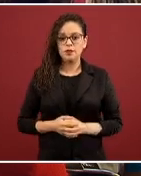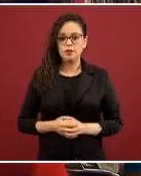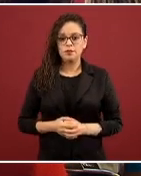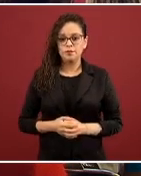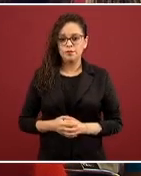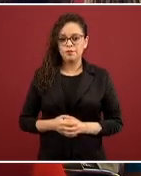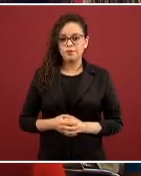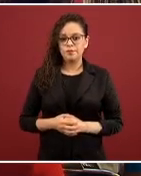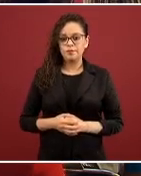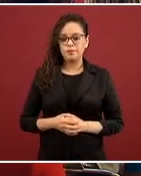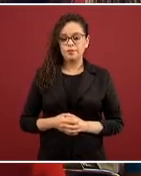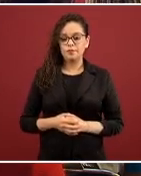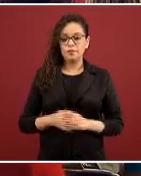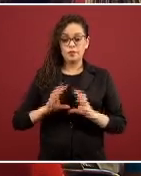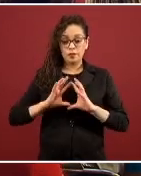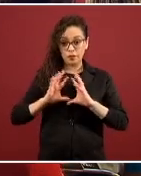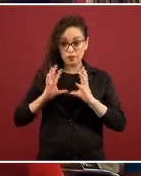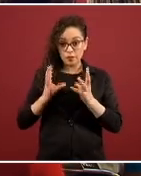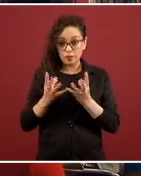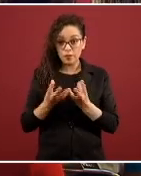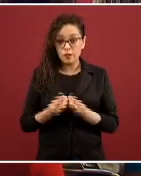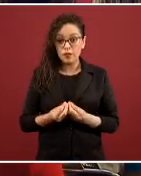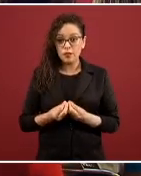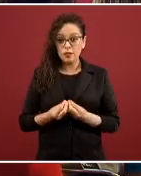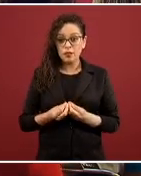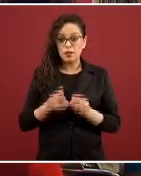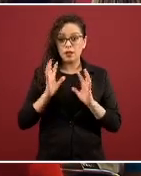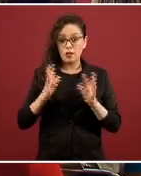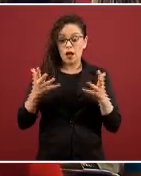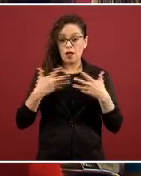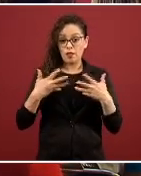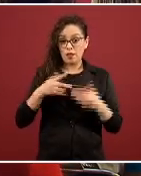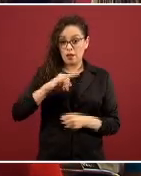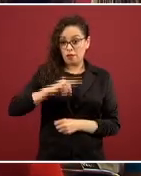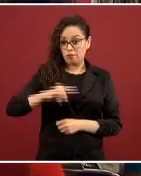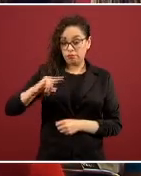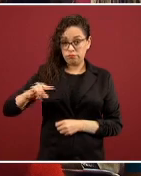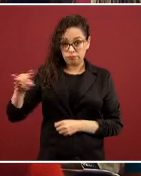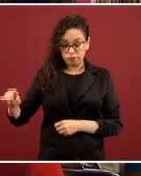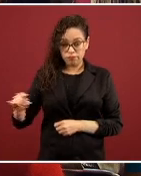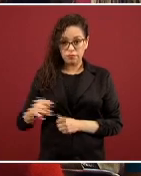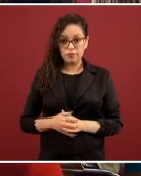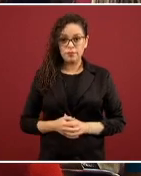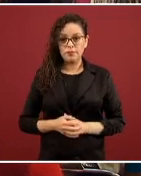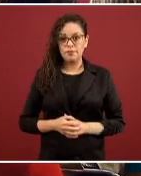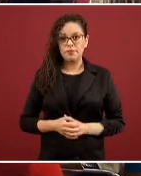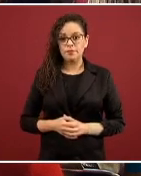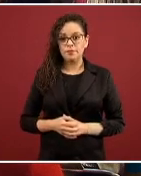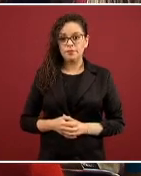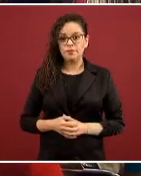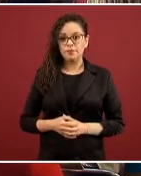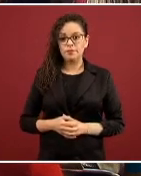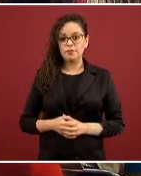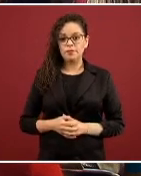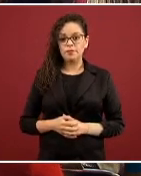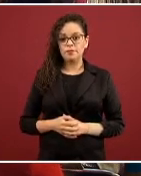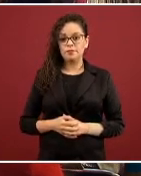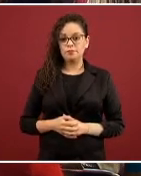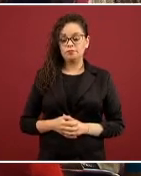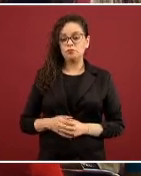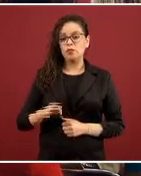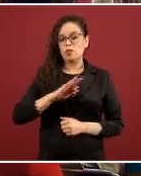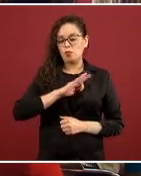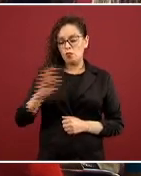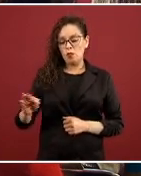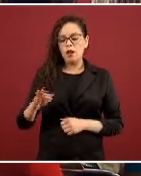instaladas, el número total de camas que pueden tener la posibilidad de expansión